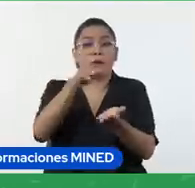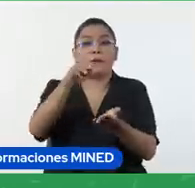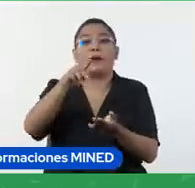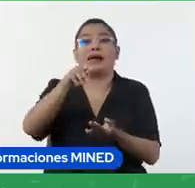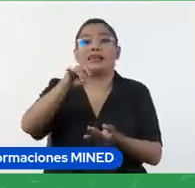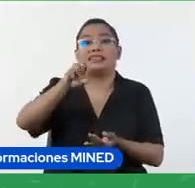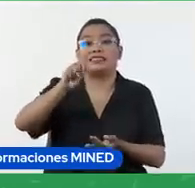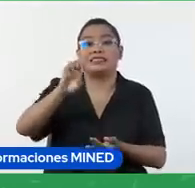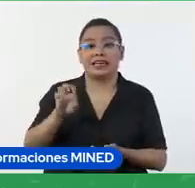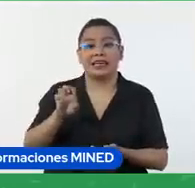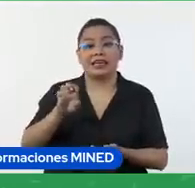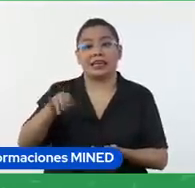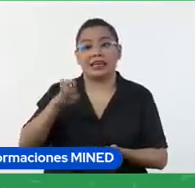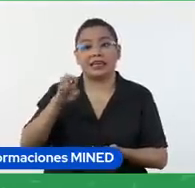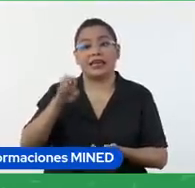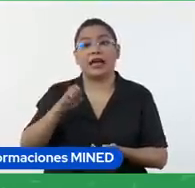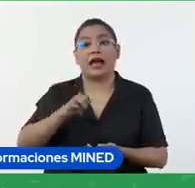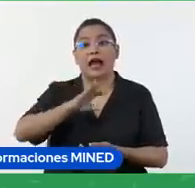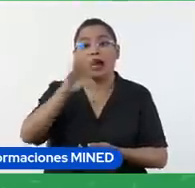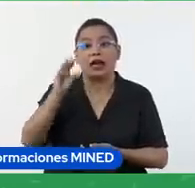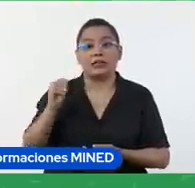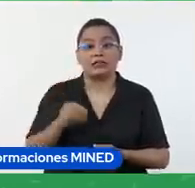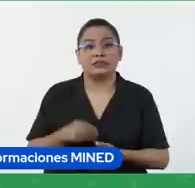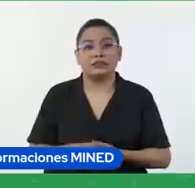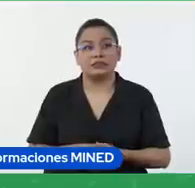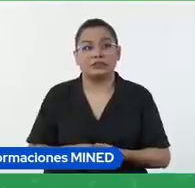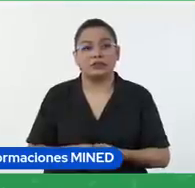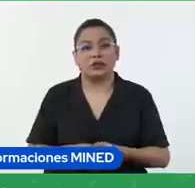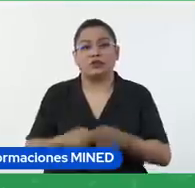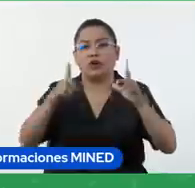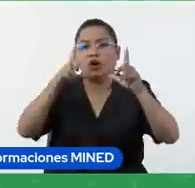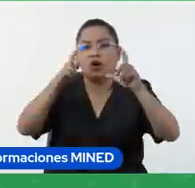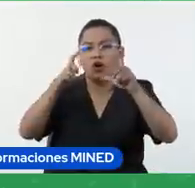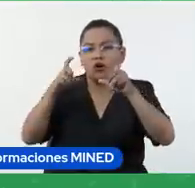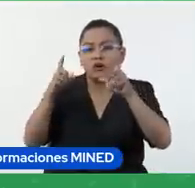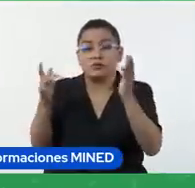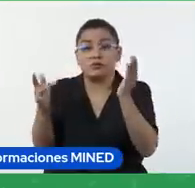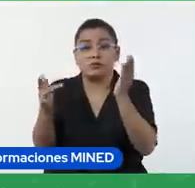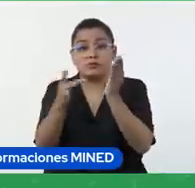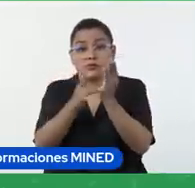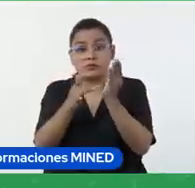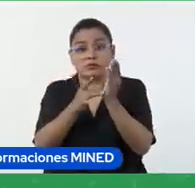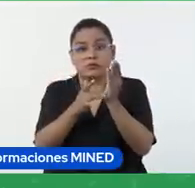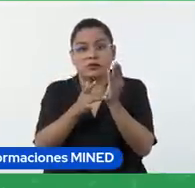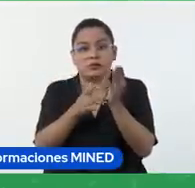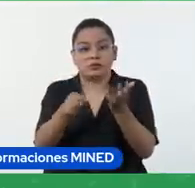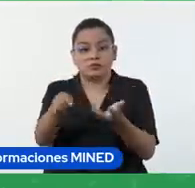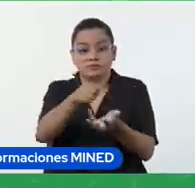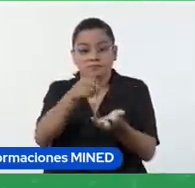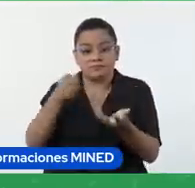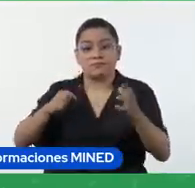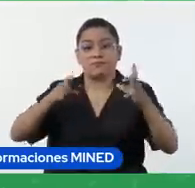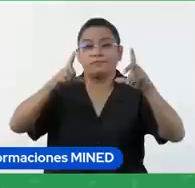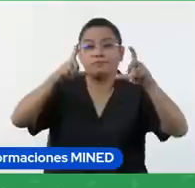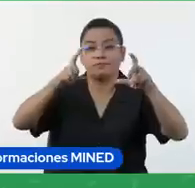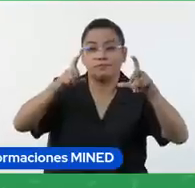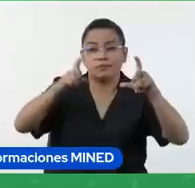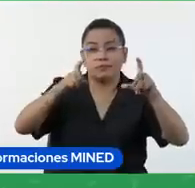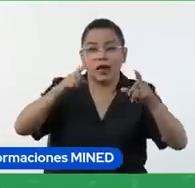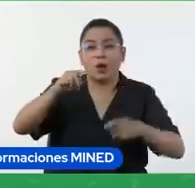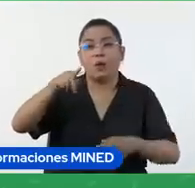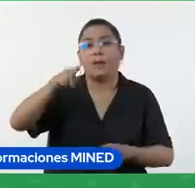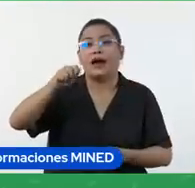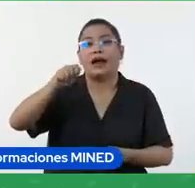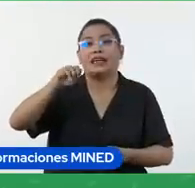arte y fotografía como técnica. Los estudiantes deben tomar la fotografía de un paisaje natural, y